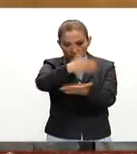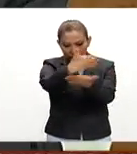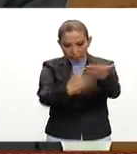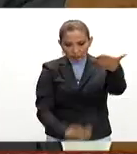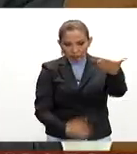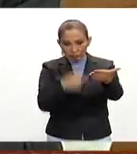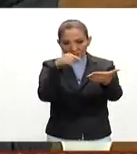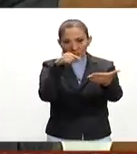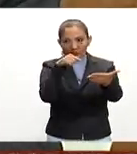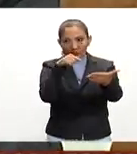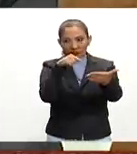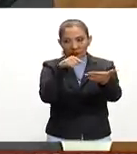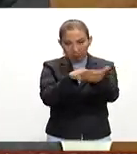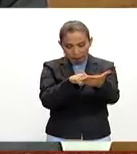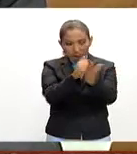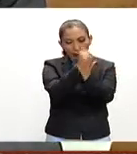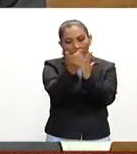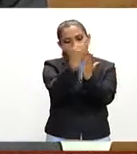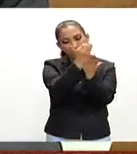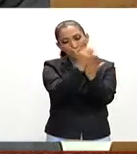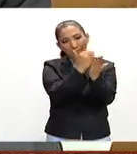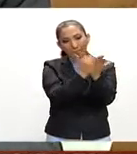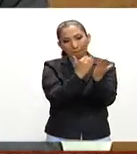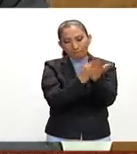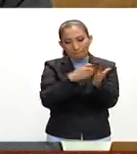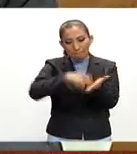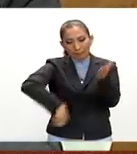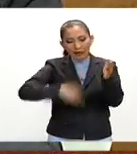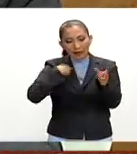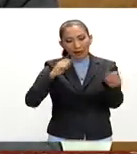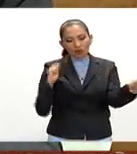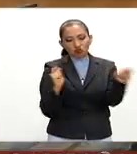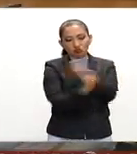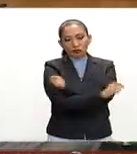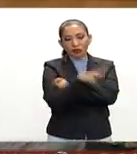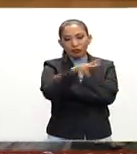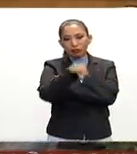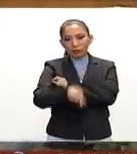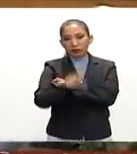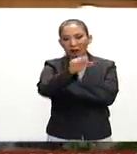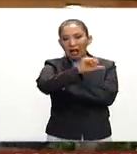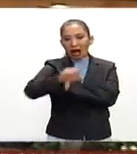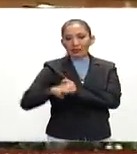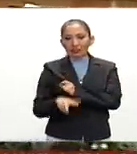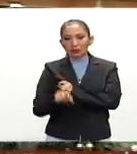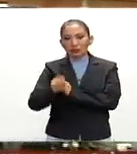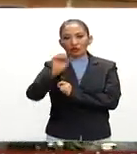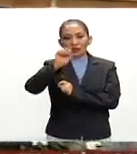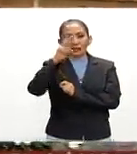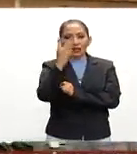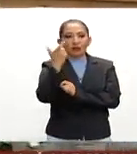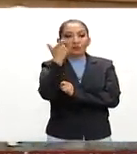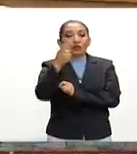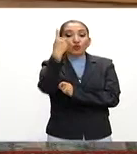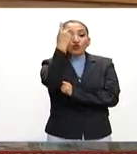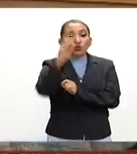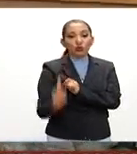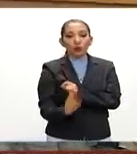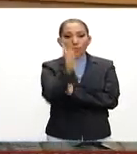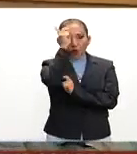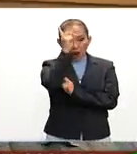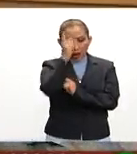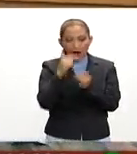agenda son se ajustó el tipo de cambio de 18.20 a 18.62 pesos por dólar